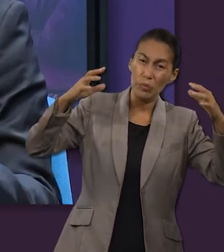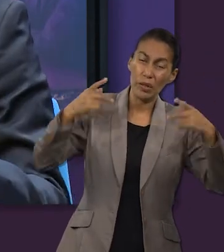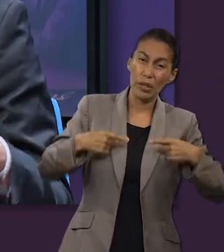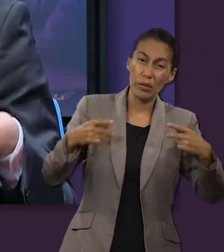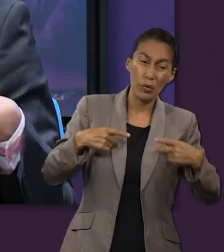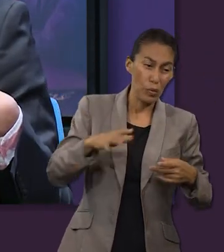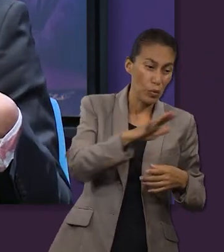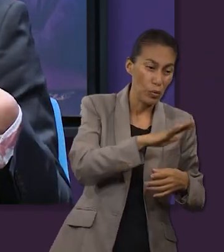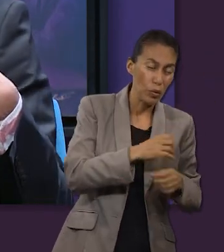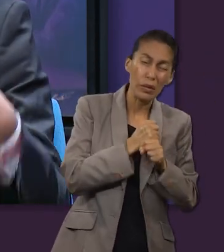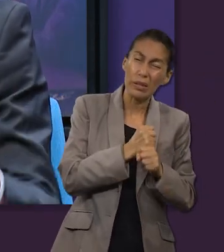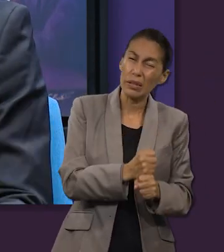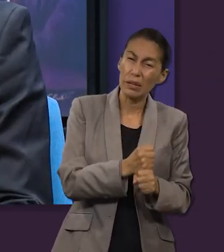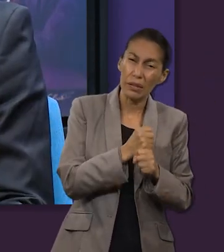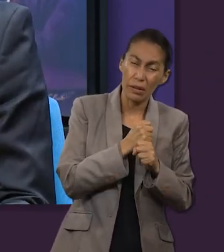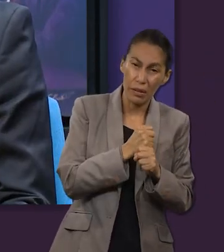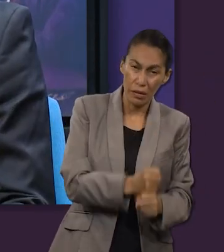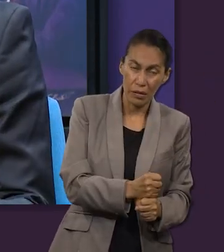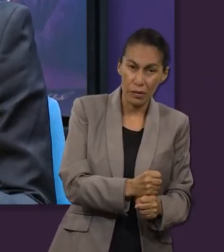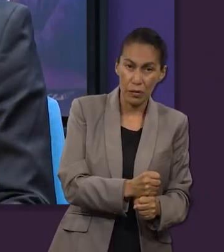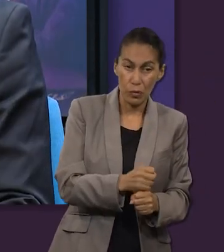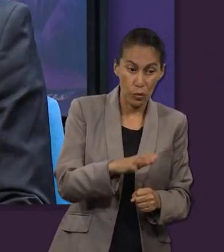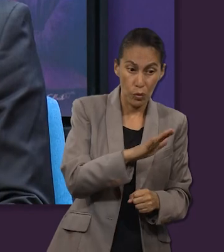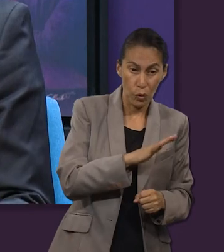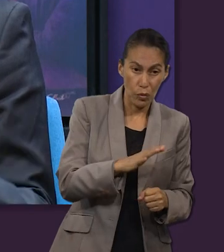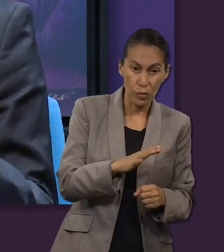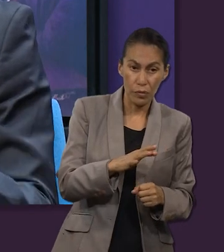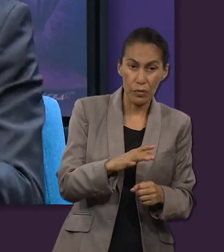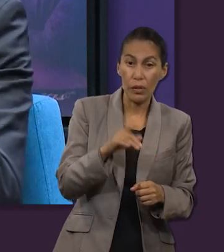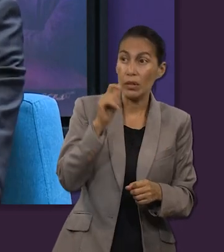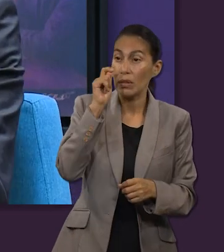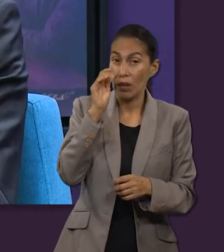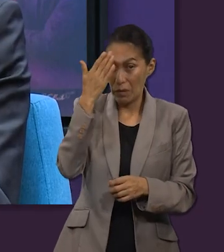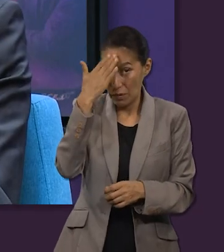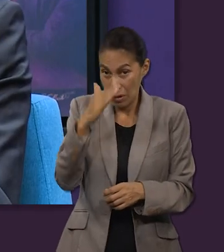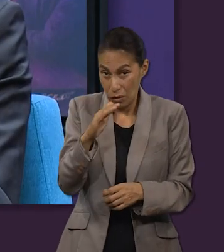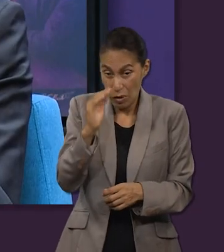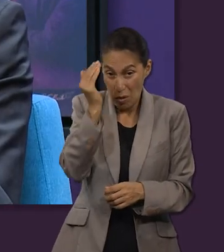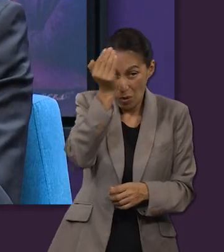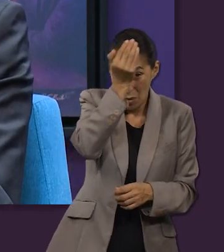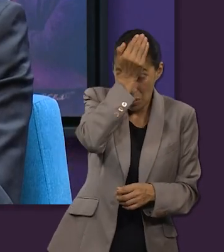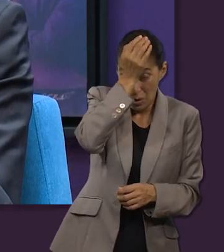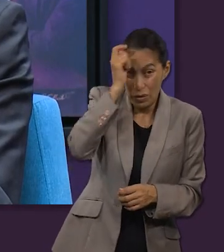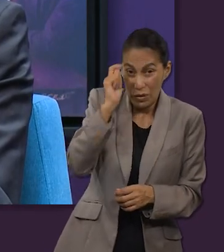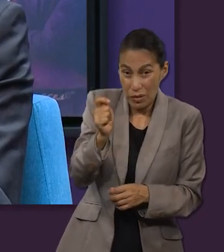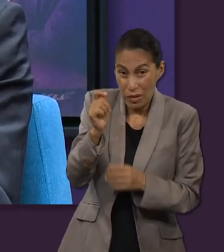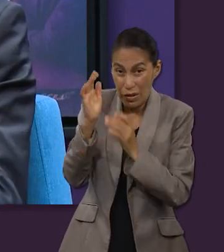pueblo de Dios sacrificaba animales apuntando hacia la muerte de Jesús.